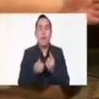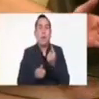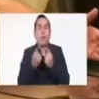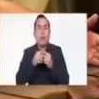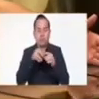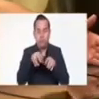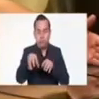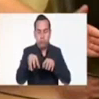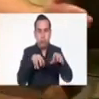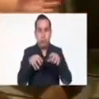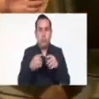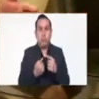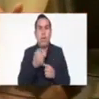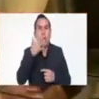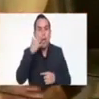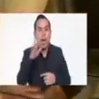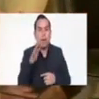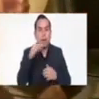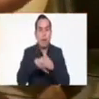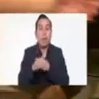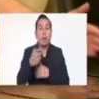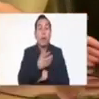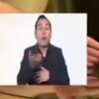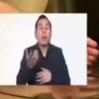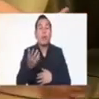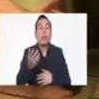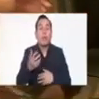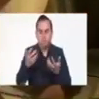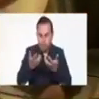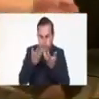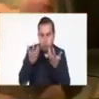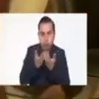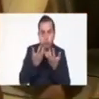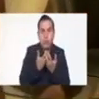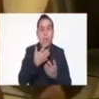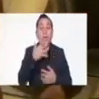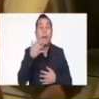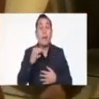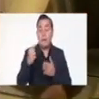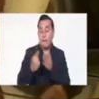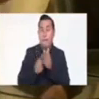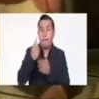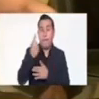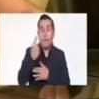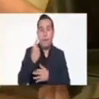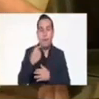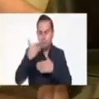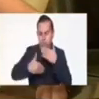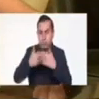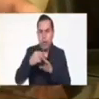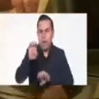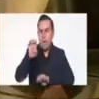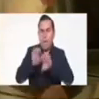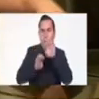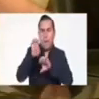poblaciones, quién es el reo común cuando entra, desde un inicio se hace ya la investigación, la primera etapa es hacer su evaluación